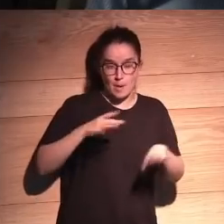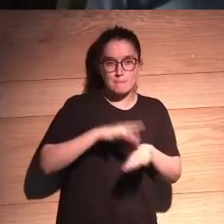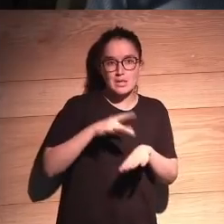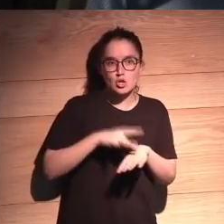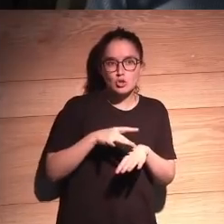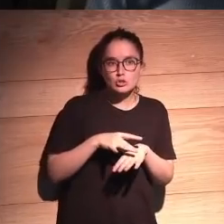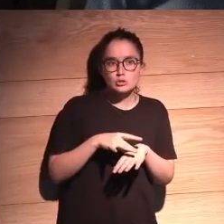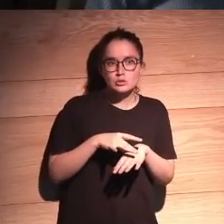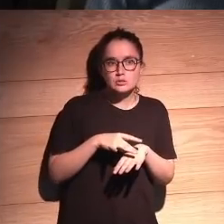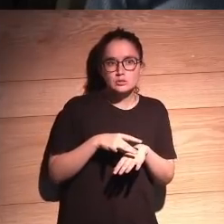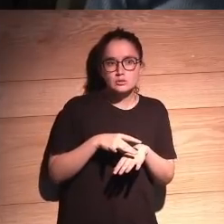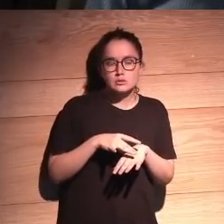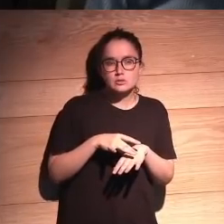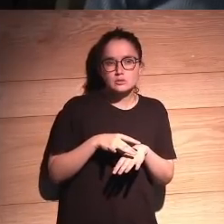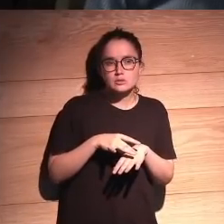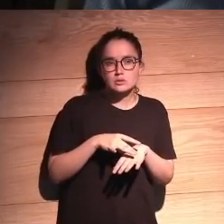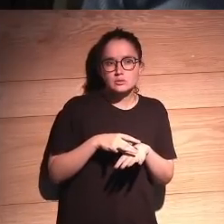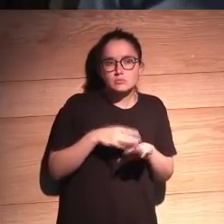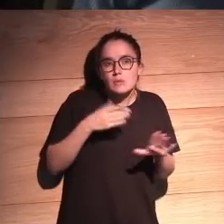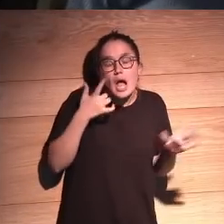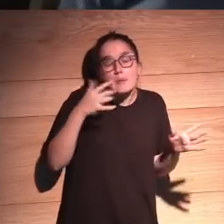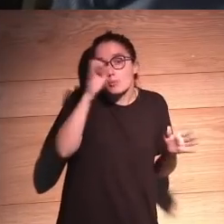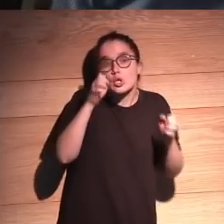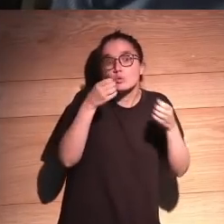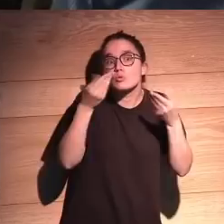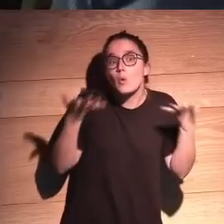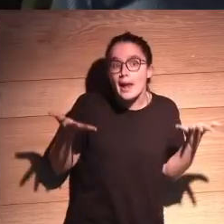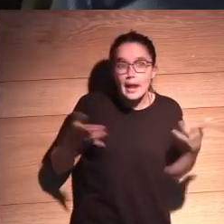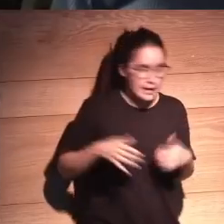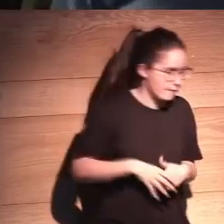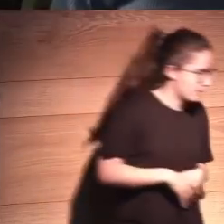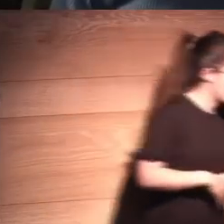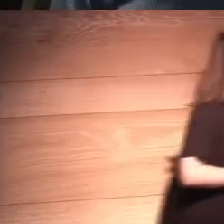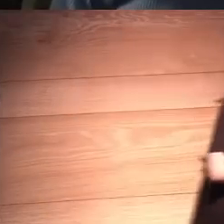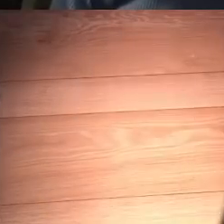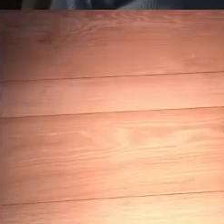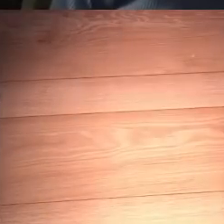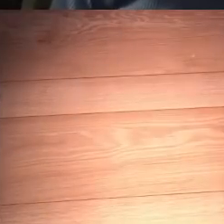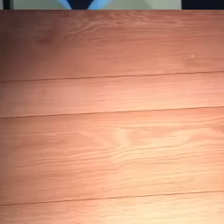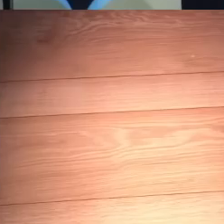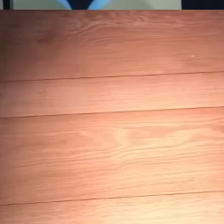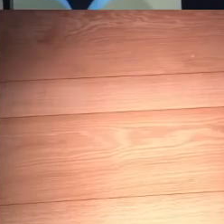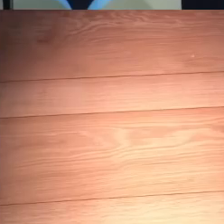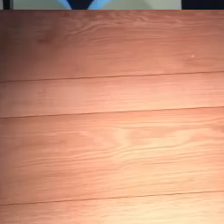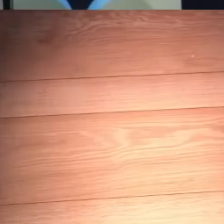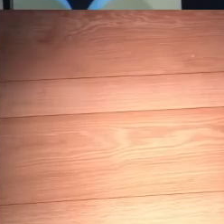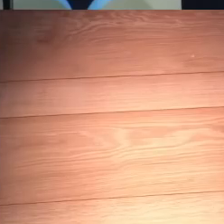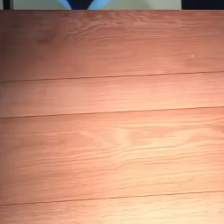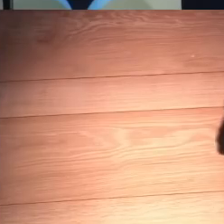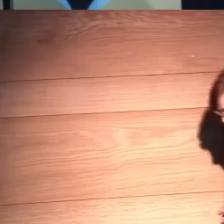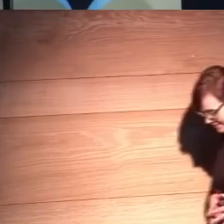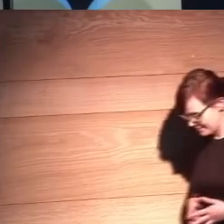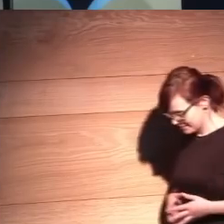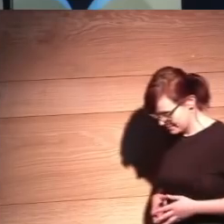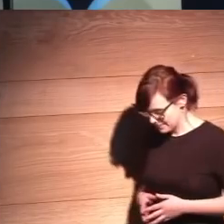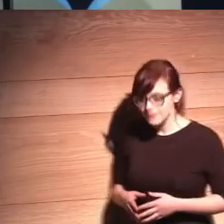bueno se le planteó esta posibilidad a ver qué le parece bueno quería empezar con una pequeña anécdota que es que una